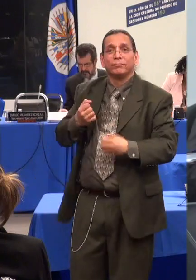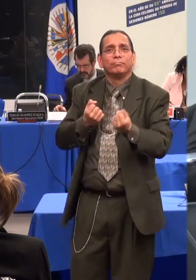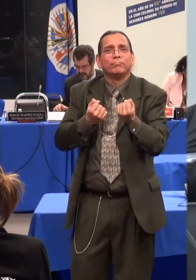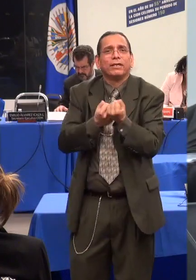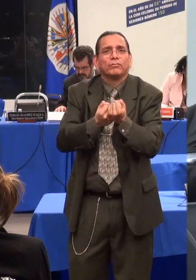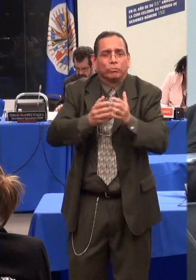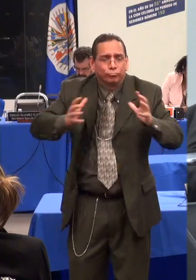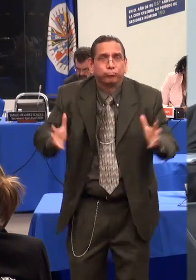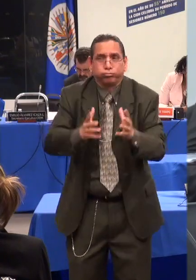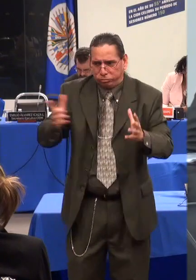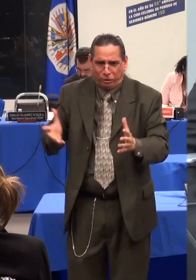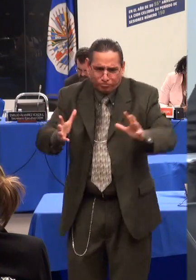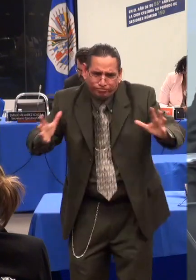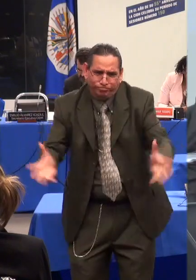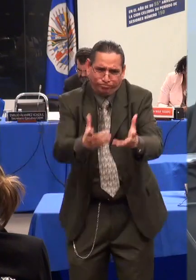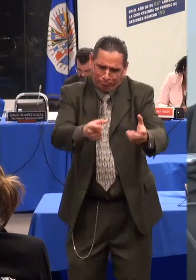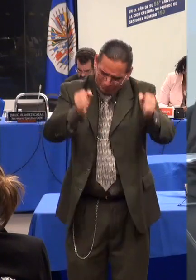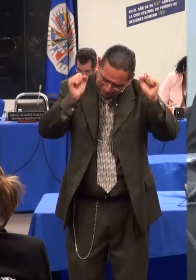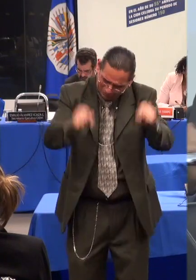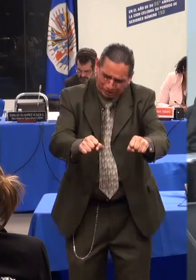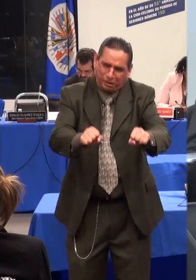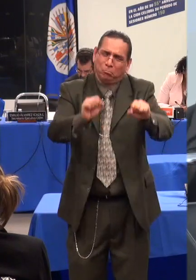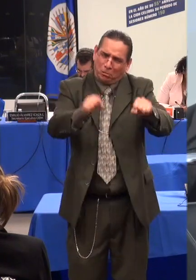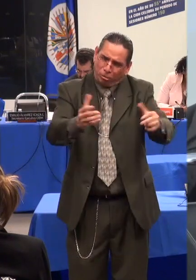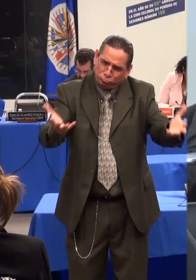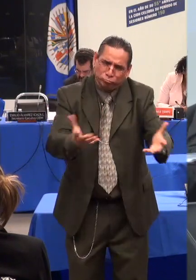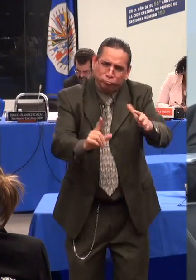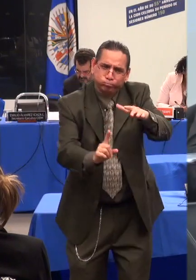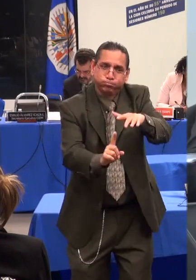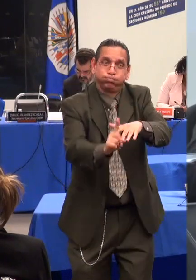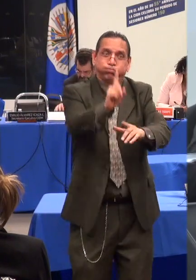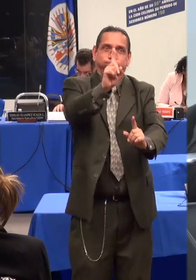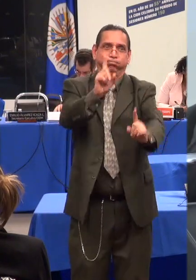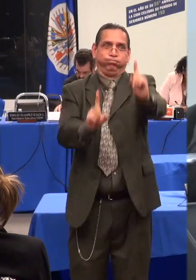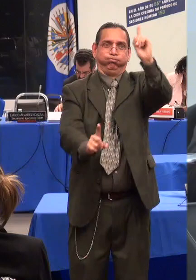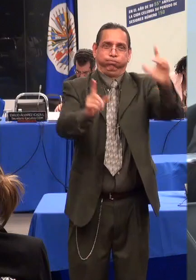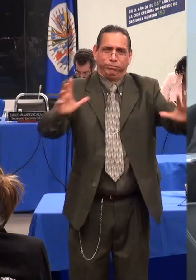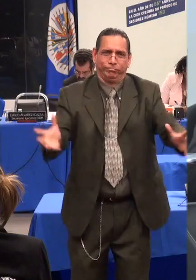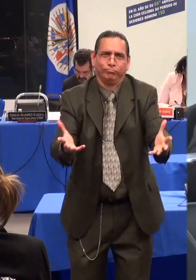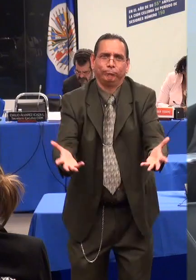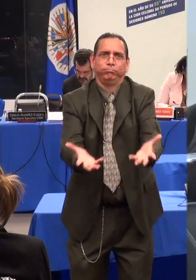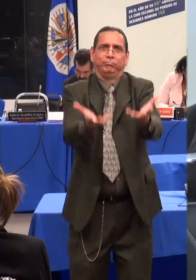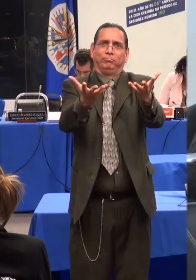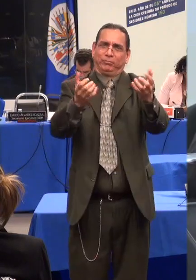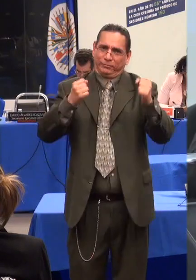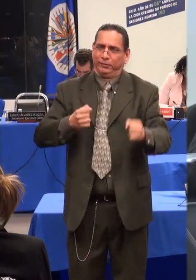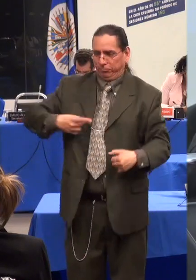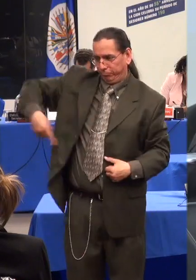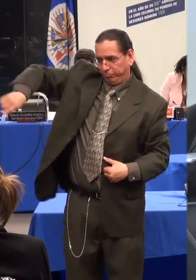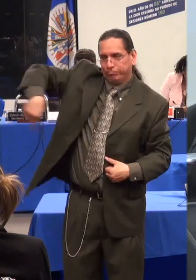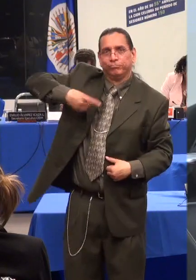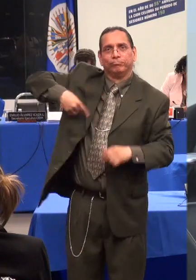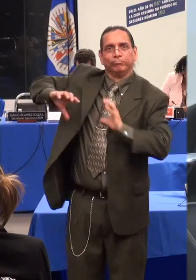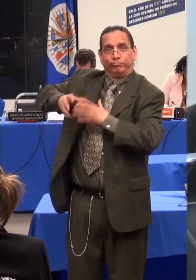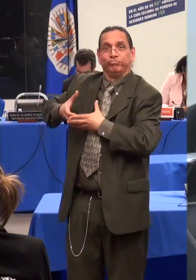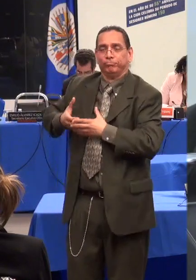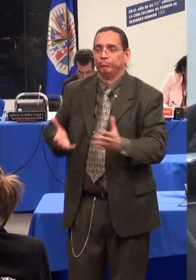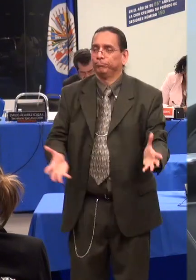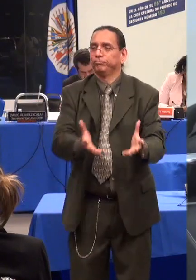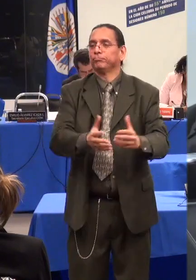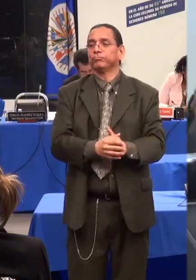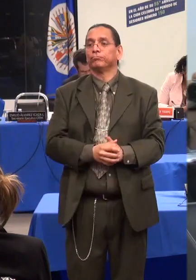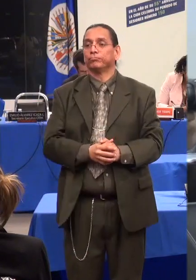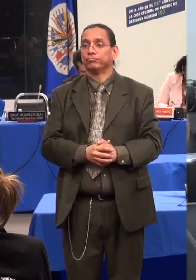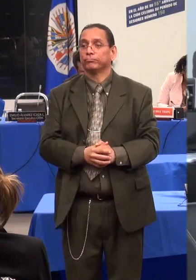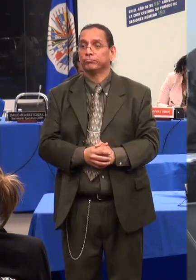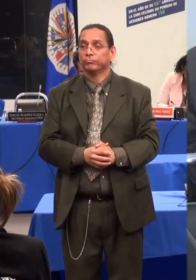en los asuntos que se consideren en la Comisión relacionados con los derechos sexuales y reproductivos. Que se impulse la revisión de la